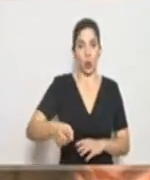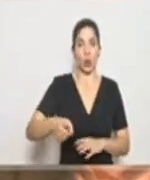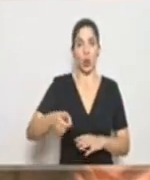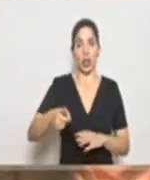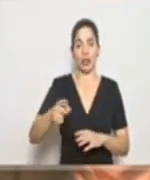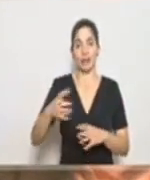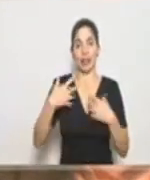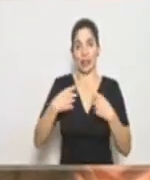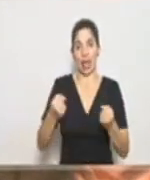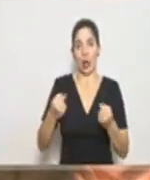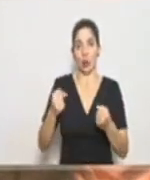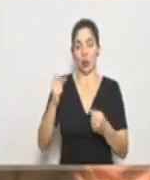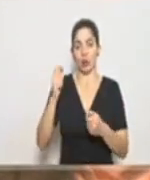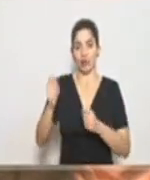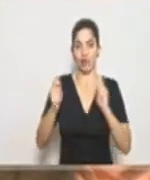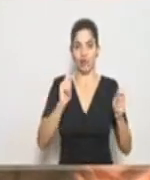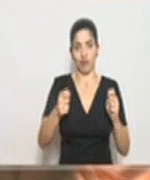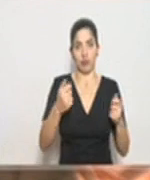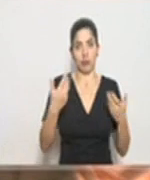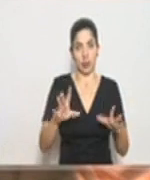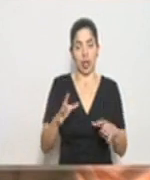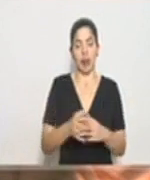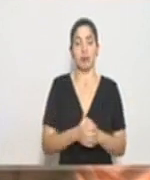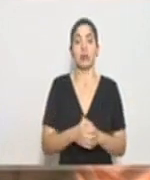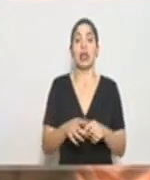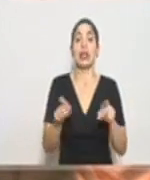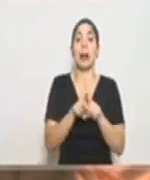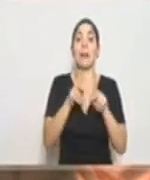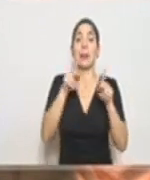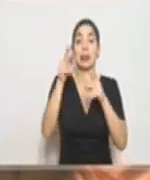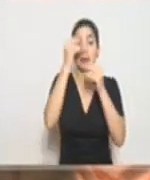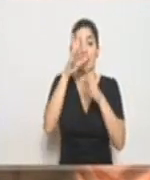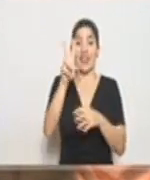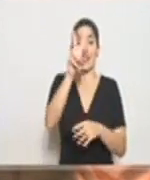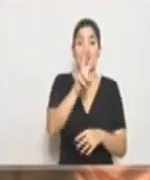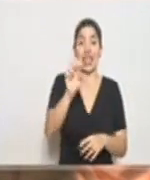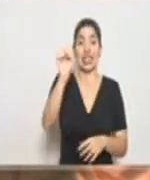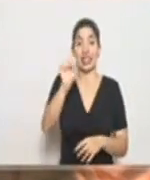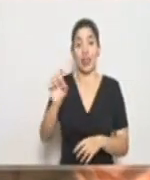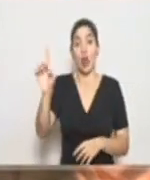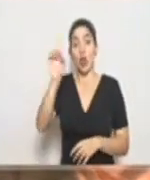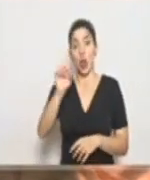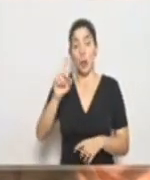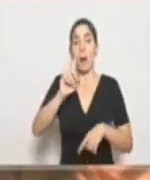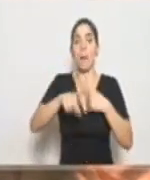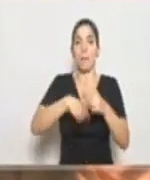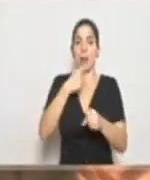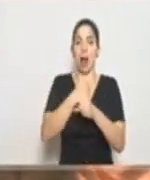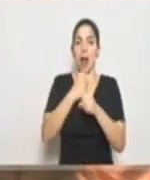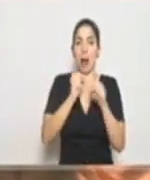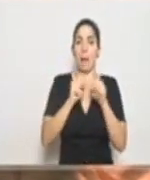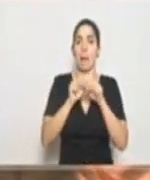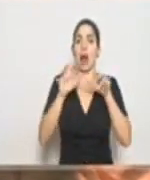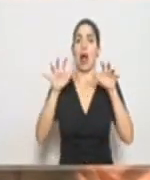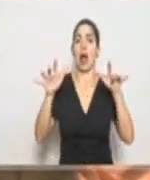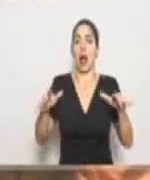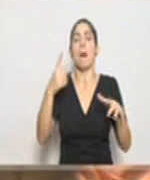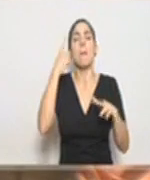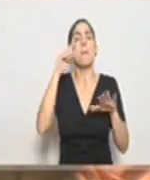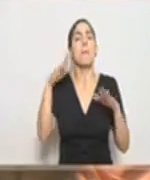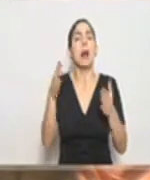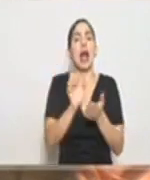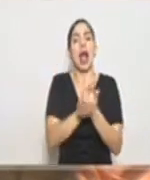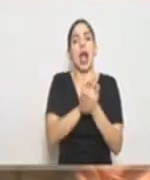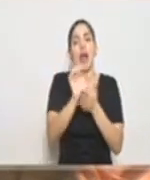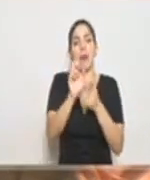sanitarias. También informarle a toda la ciudadanía que viernes, sábado y domingo vamos a realizar mega operativos tendientes a evitar las